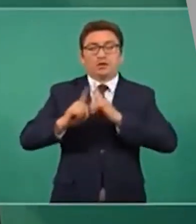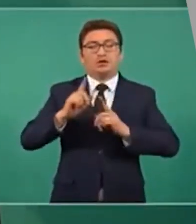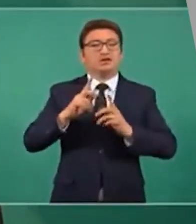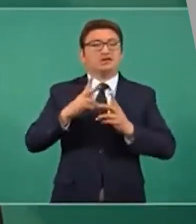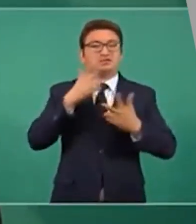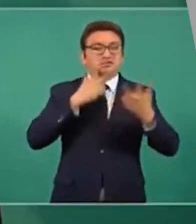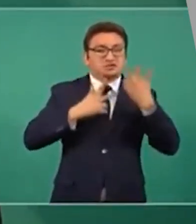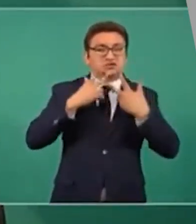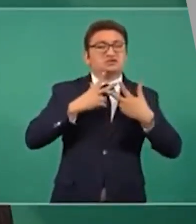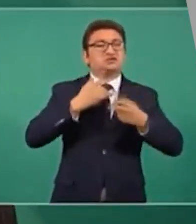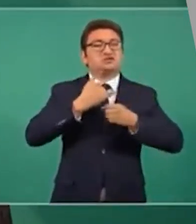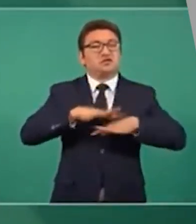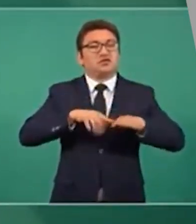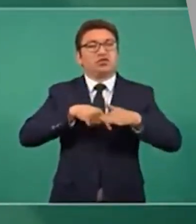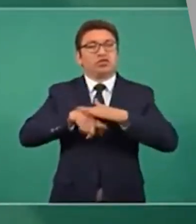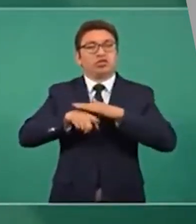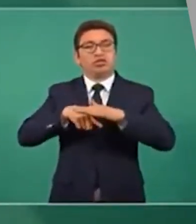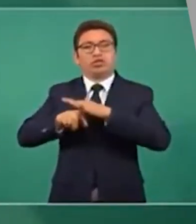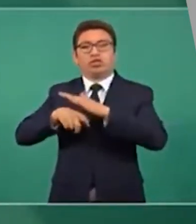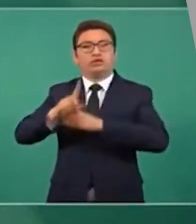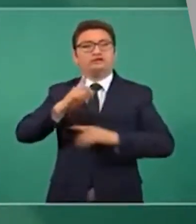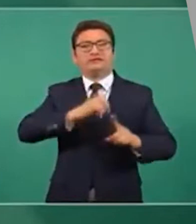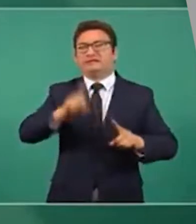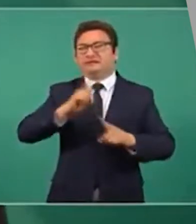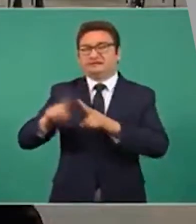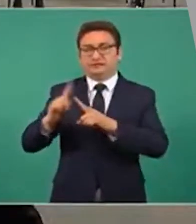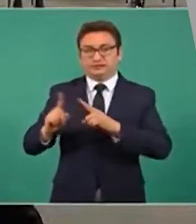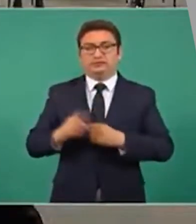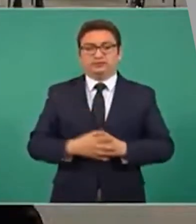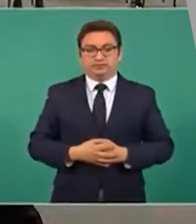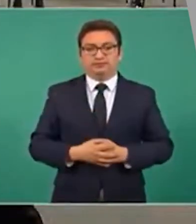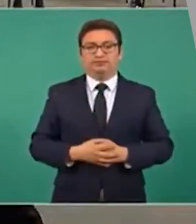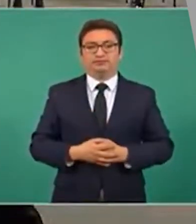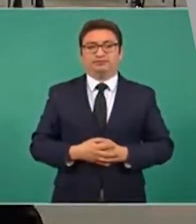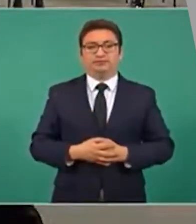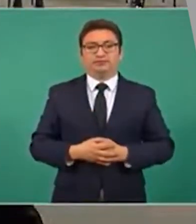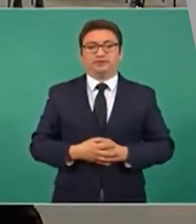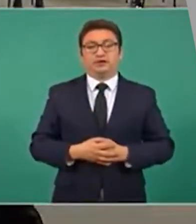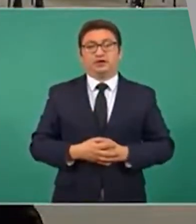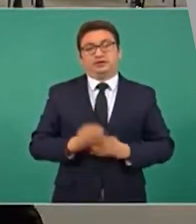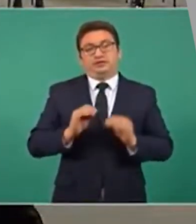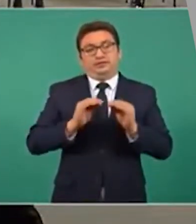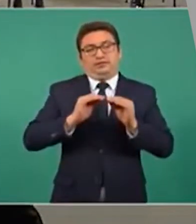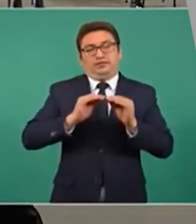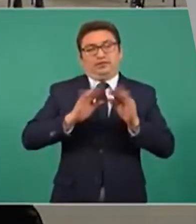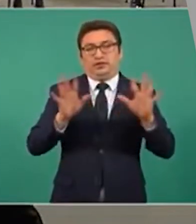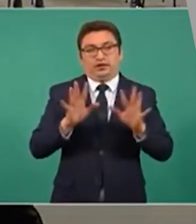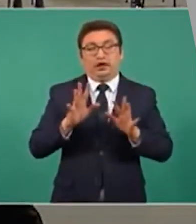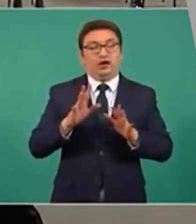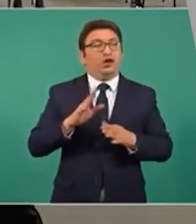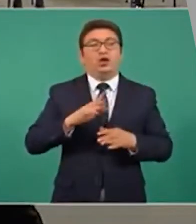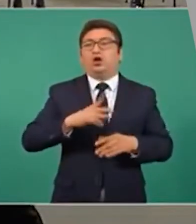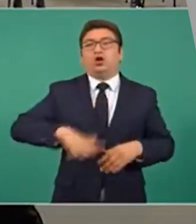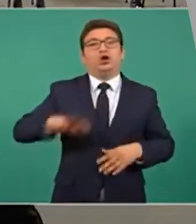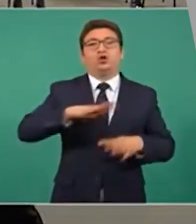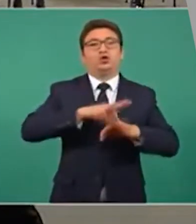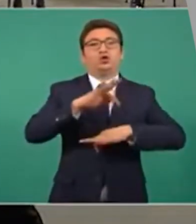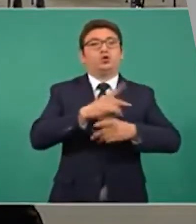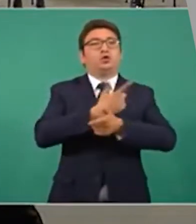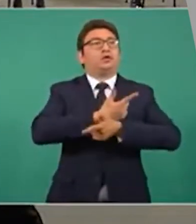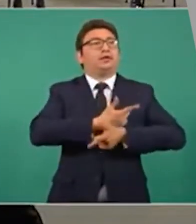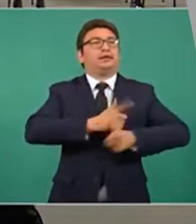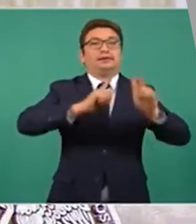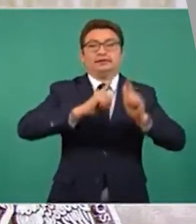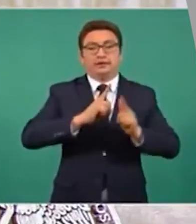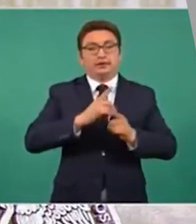desinformaciones y difamaciones. Podríamos obviar el hecho de que la libertad en las redes sociales